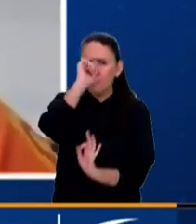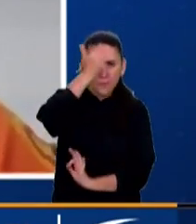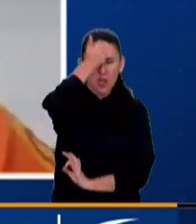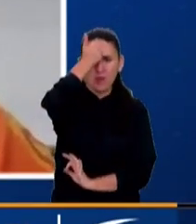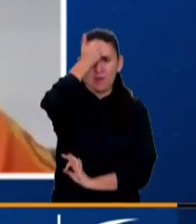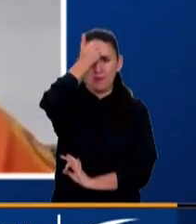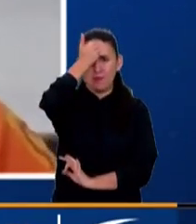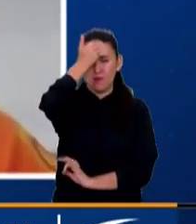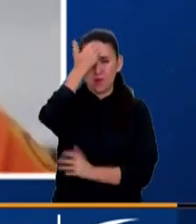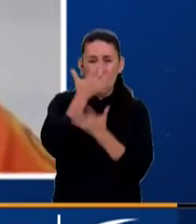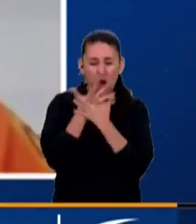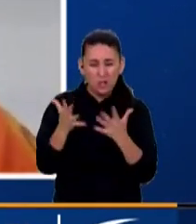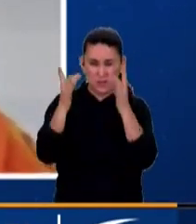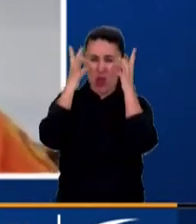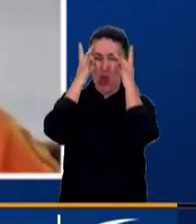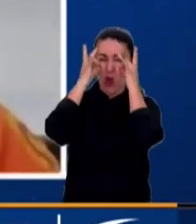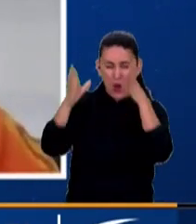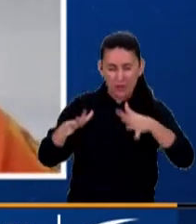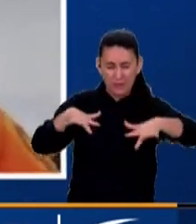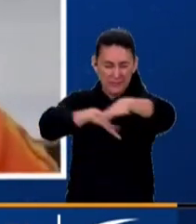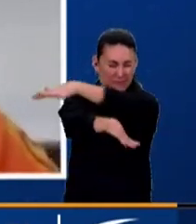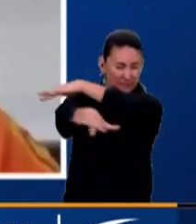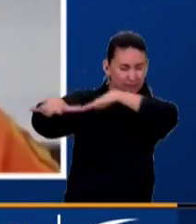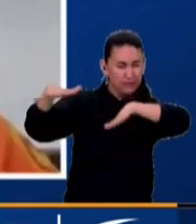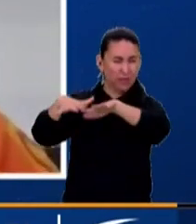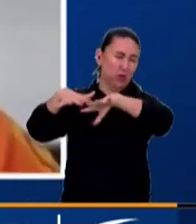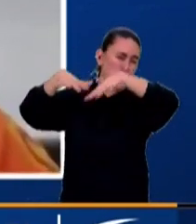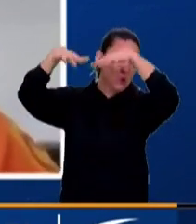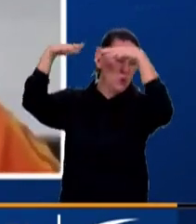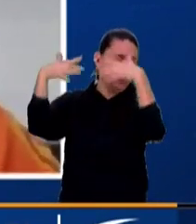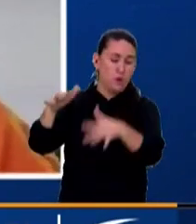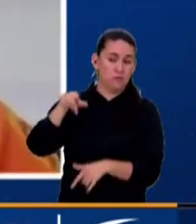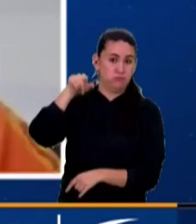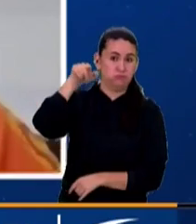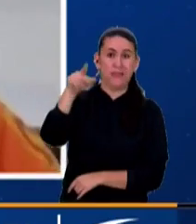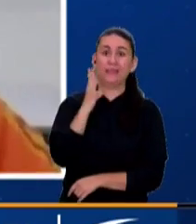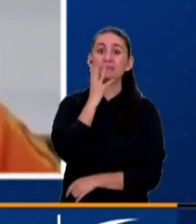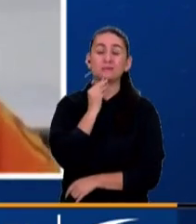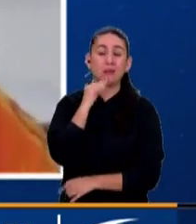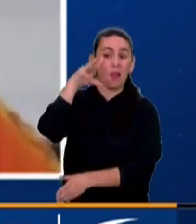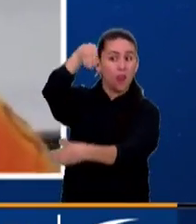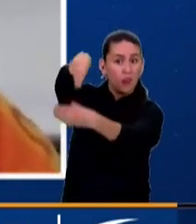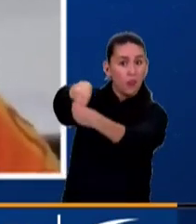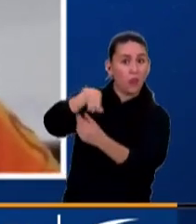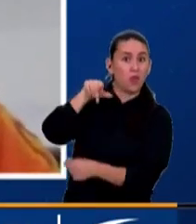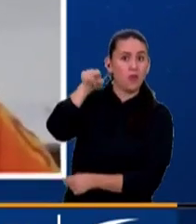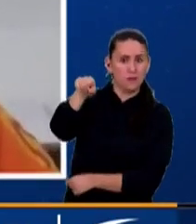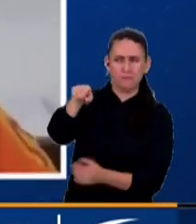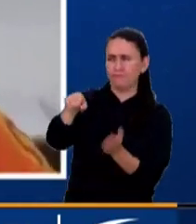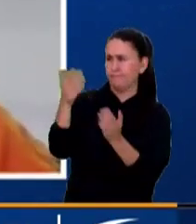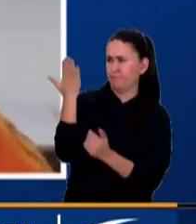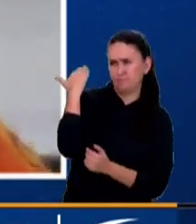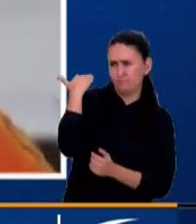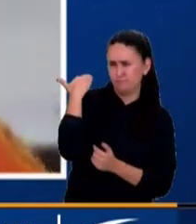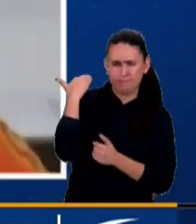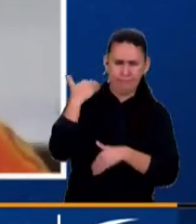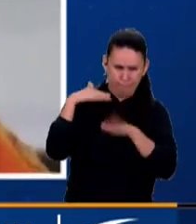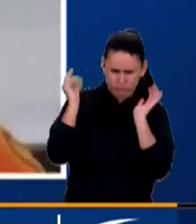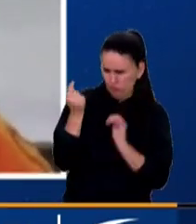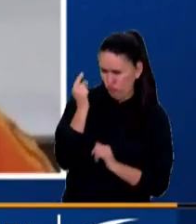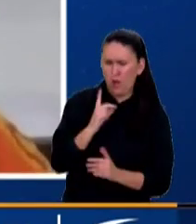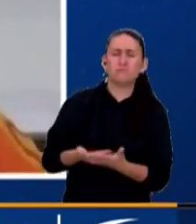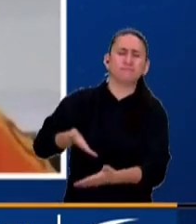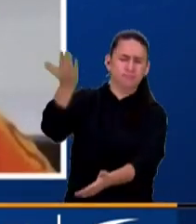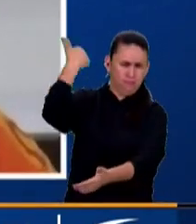a tanto horror que ha vivido ese pueblo desde siempre